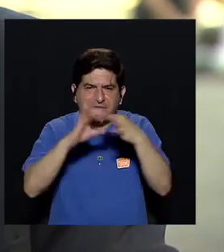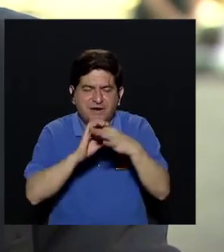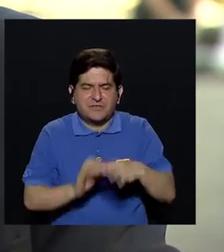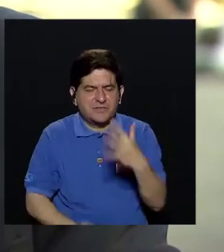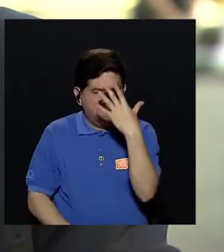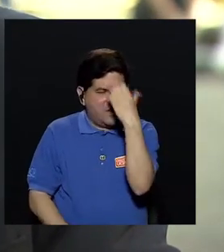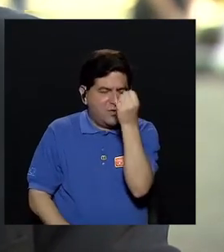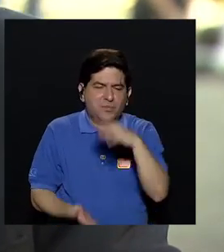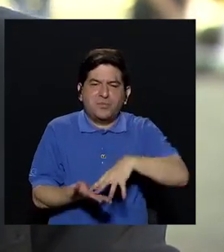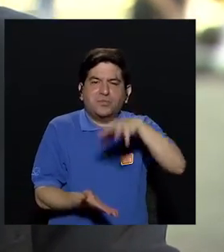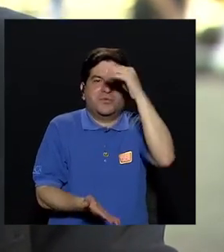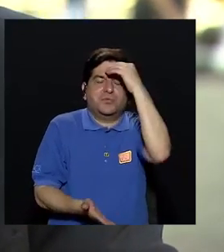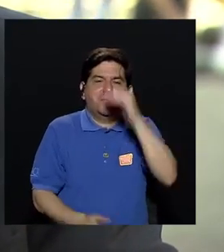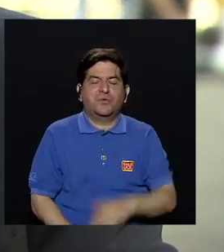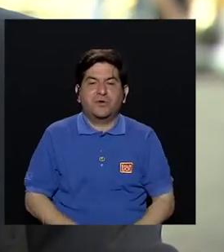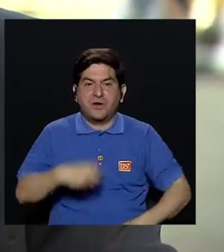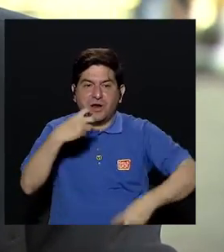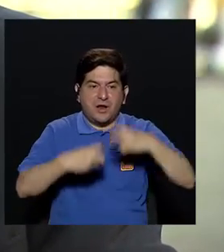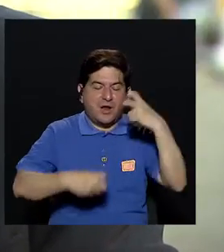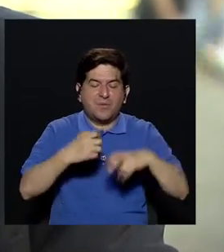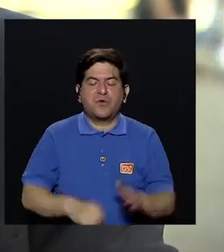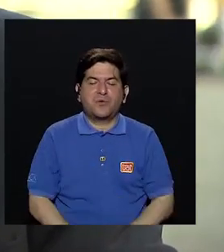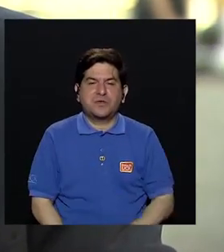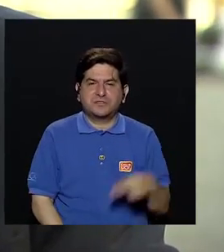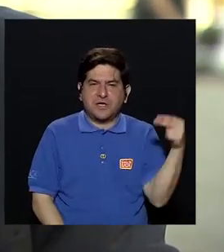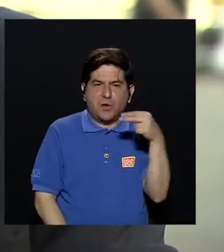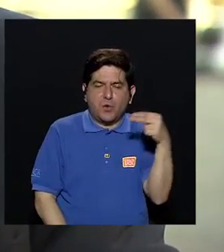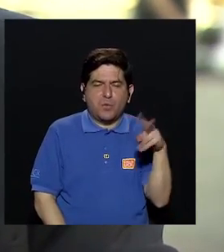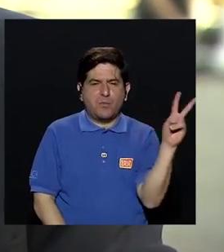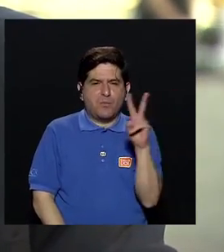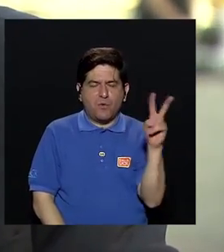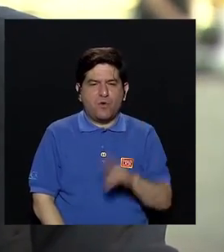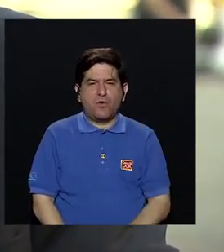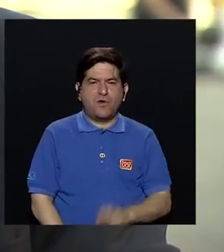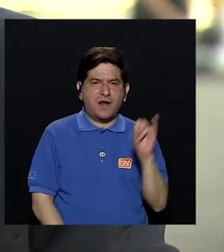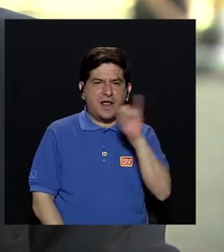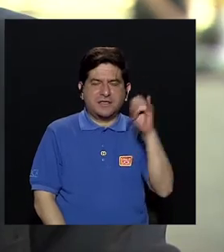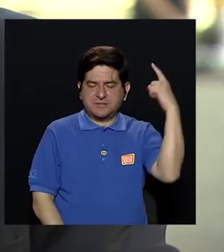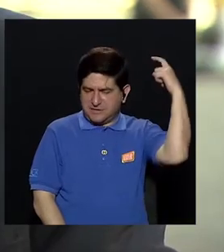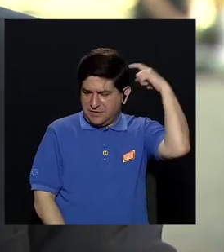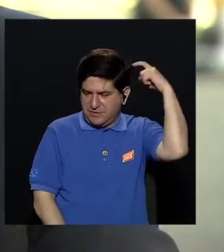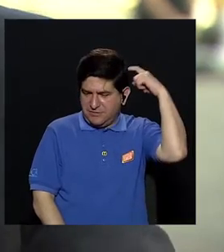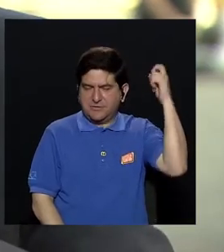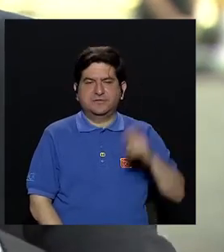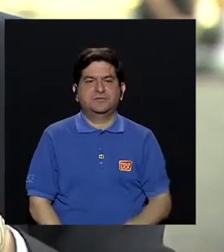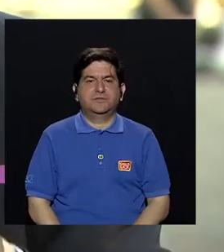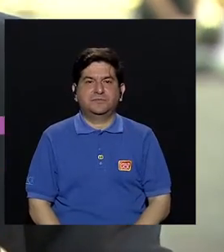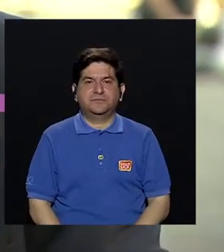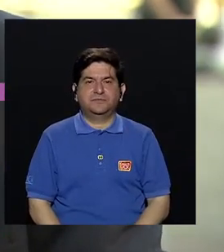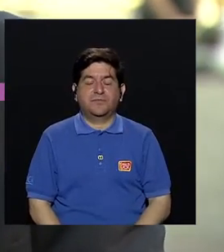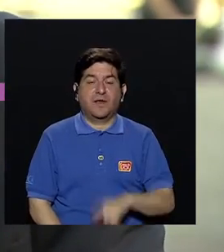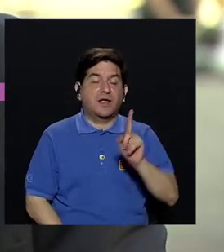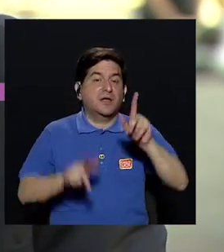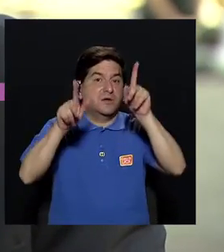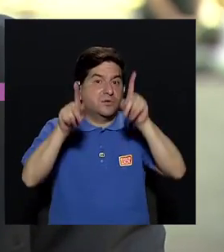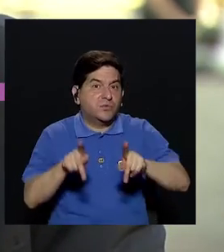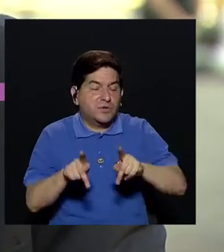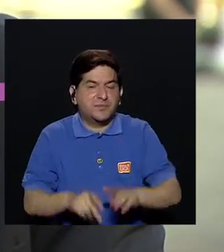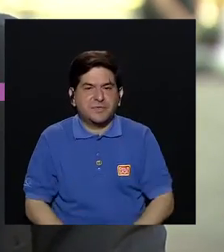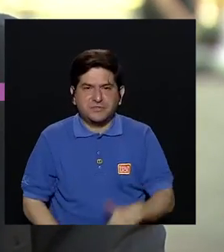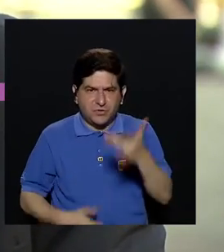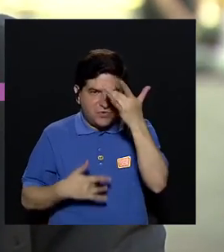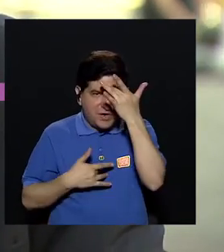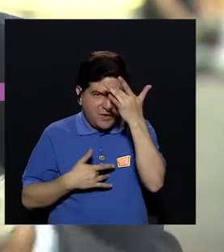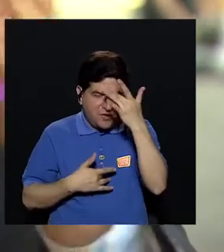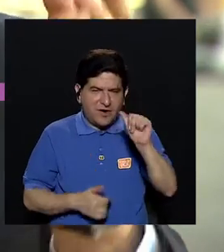con la memoria y el aprendizaje, deficiencias de hormonas, de vitaminas, infecciones del cerebro. Entonces, más bien en una persona